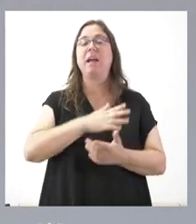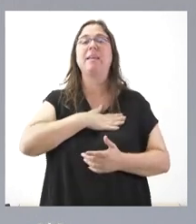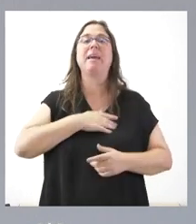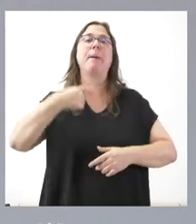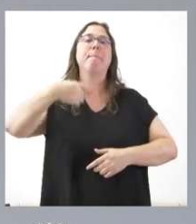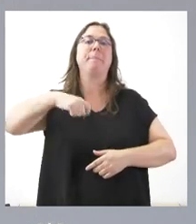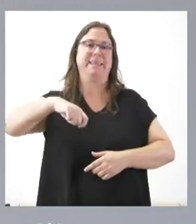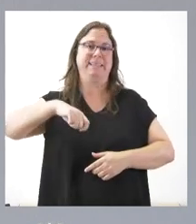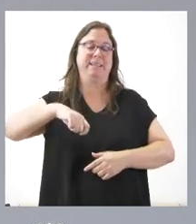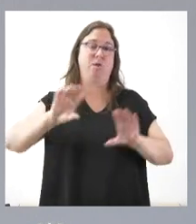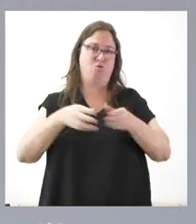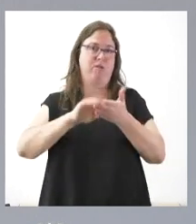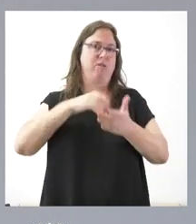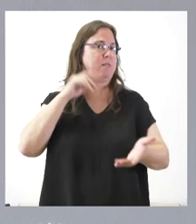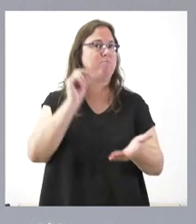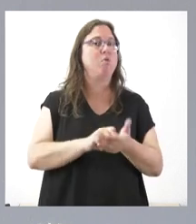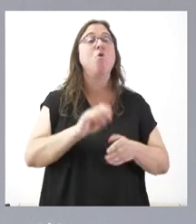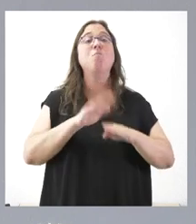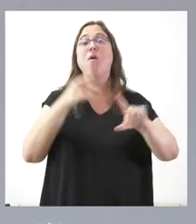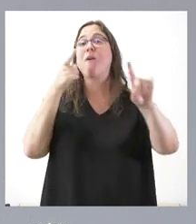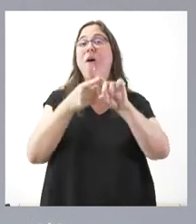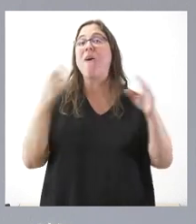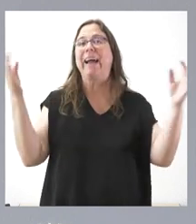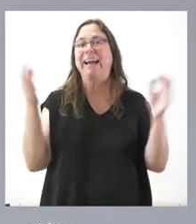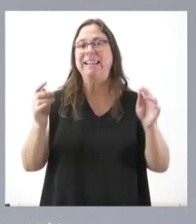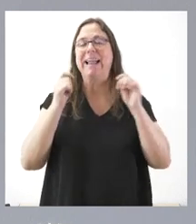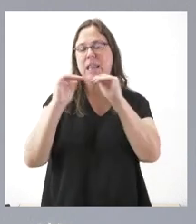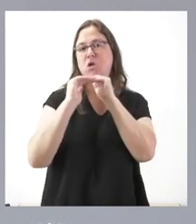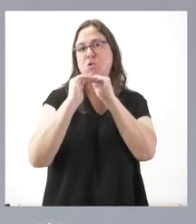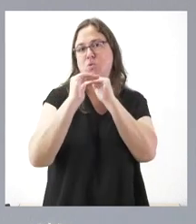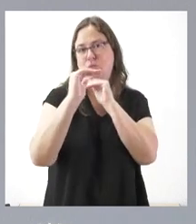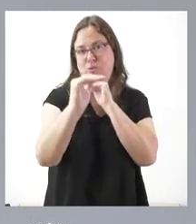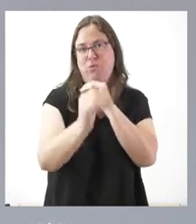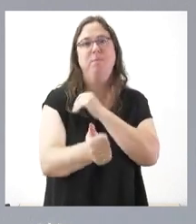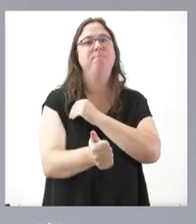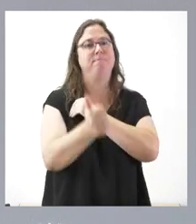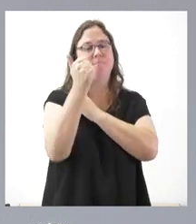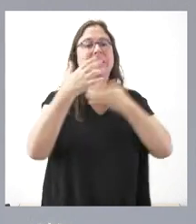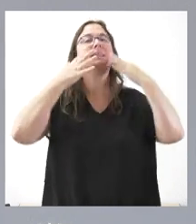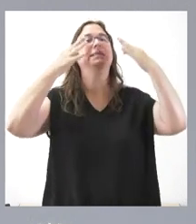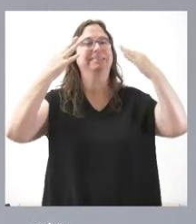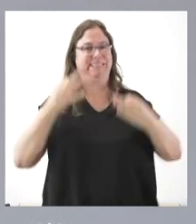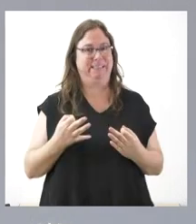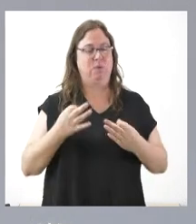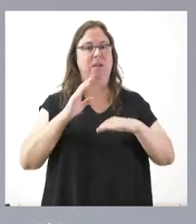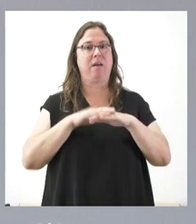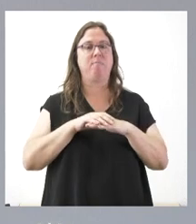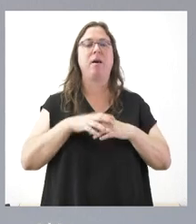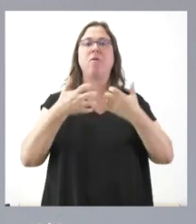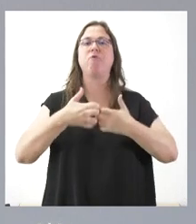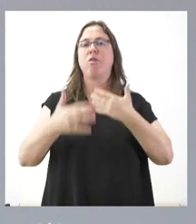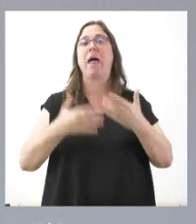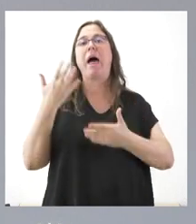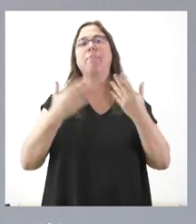el presidente de la Junta de Castilla y León, con el objetivo de dar la mayor estabilidad y la mayor seguridad al funcionamiento de la Administración